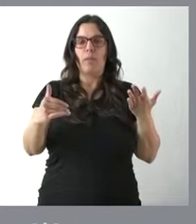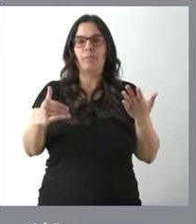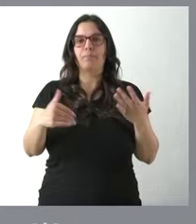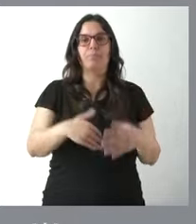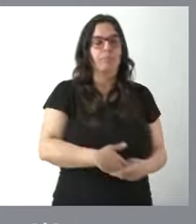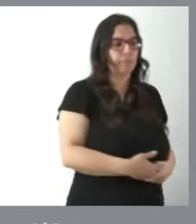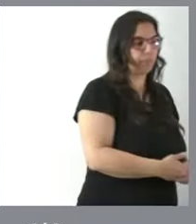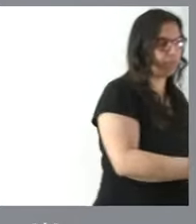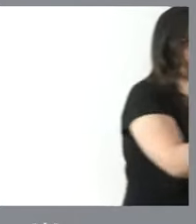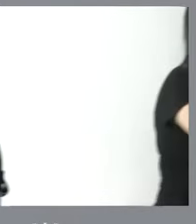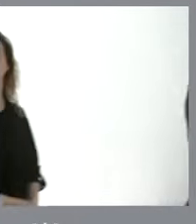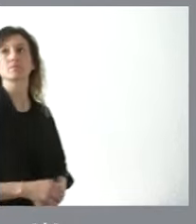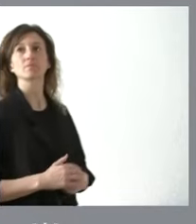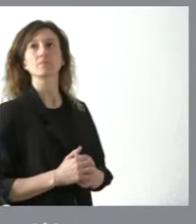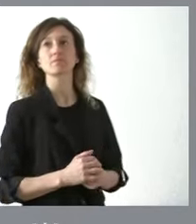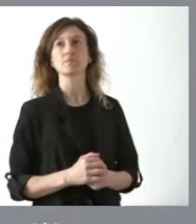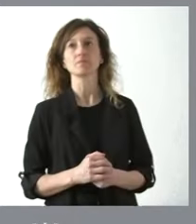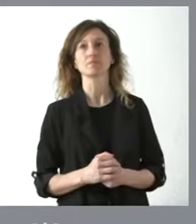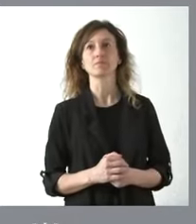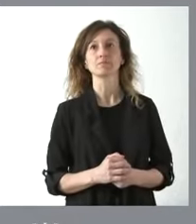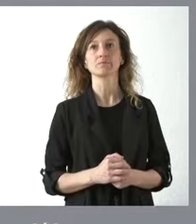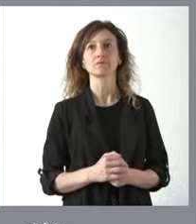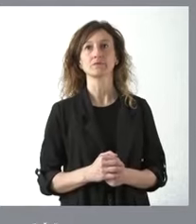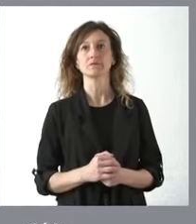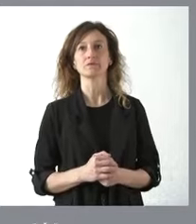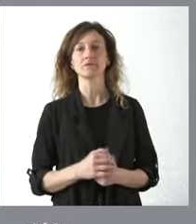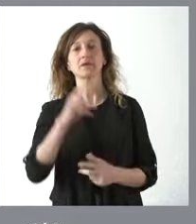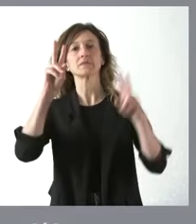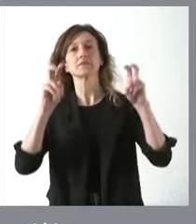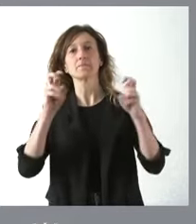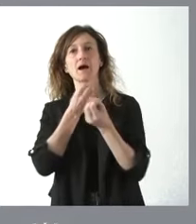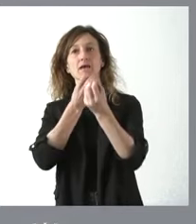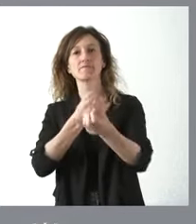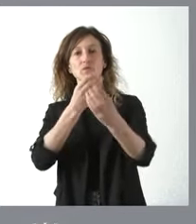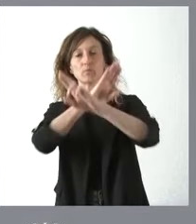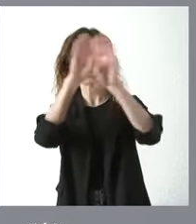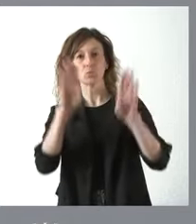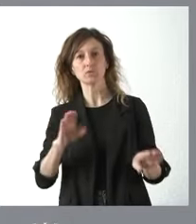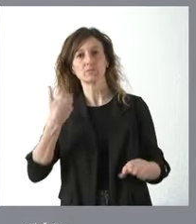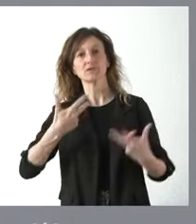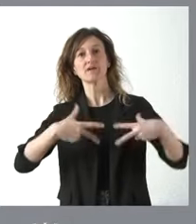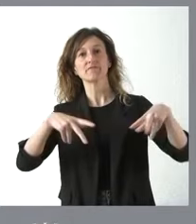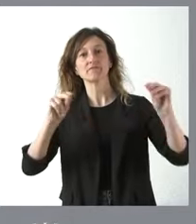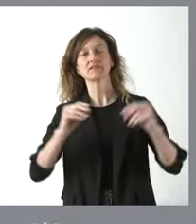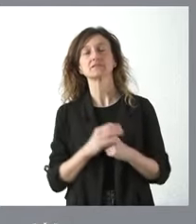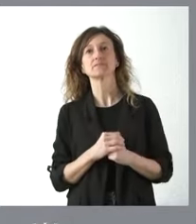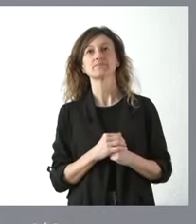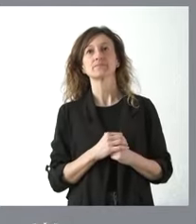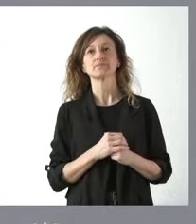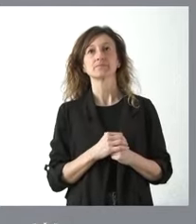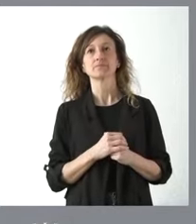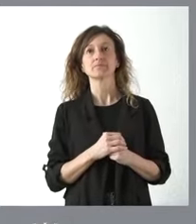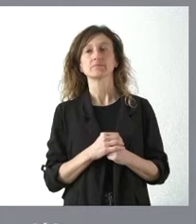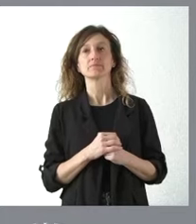cuestión que les informo, y ya con ello finalizo, es que los